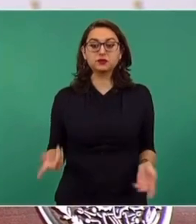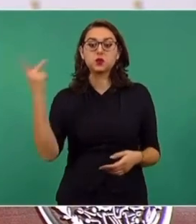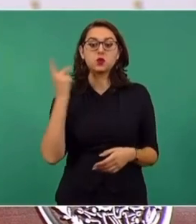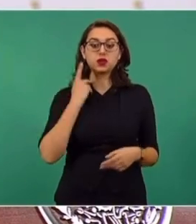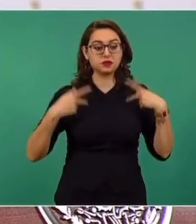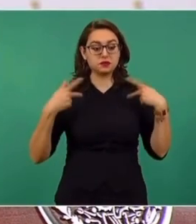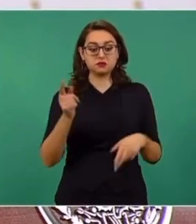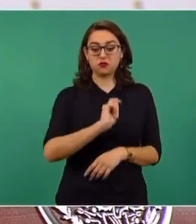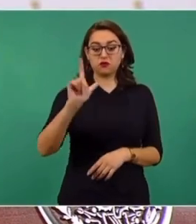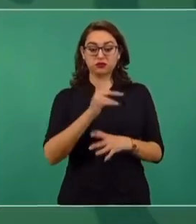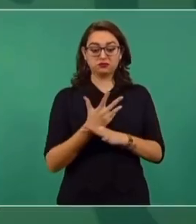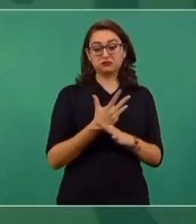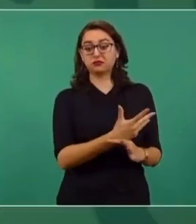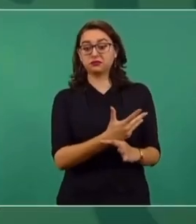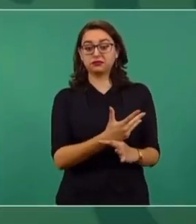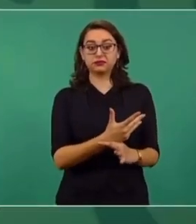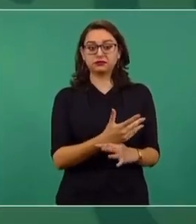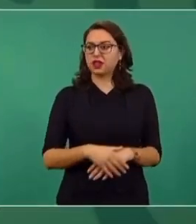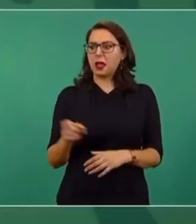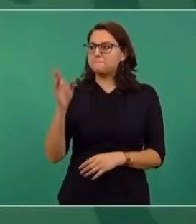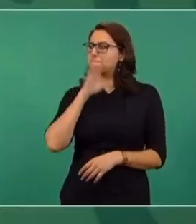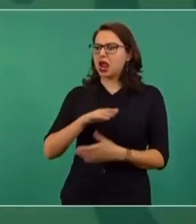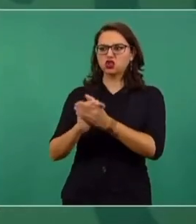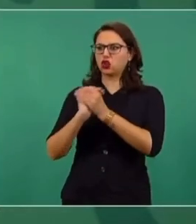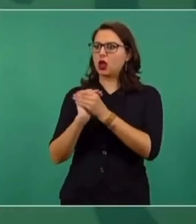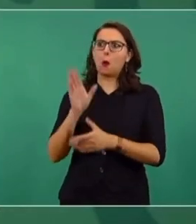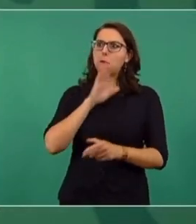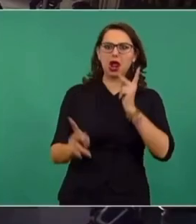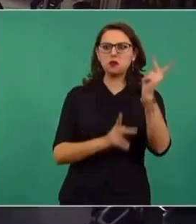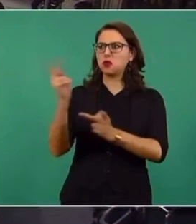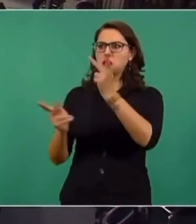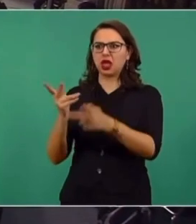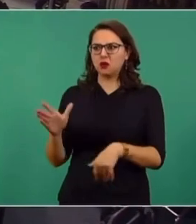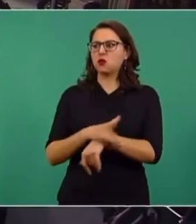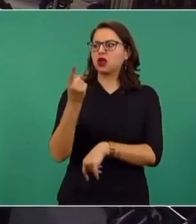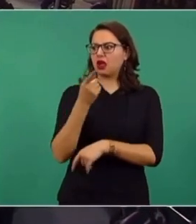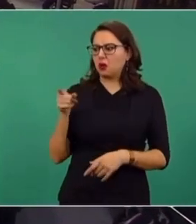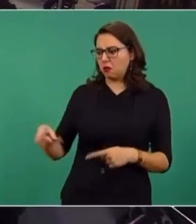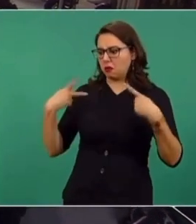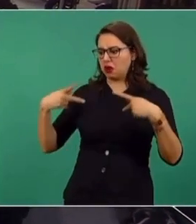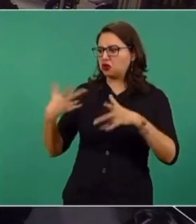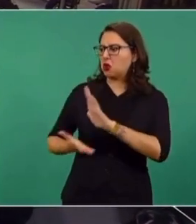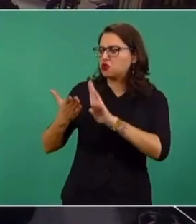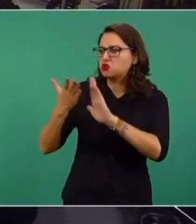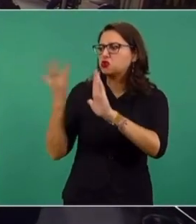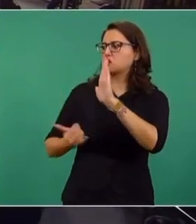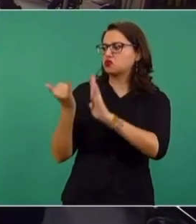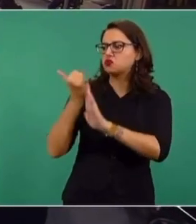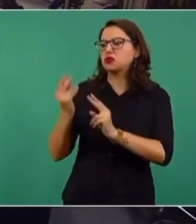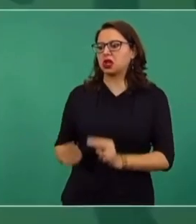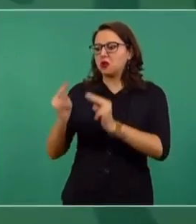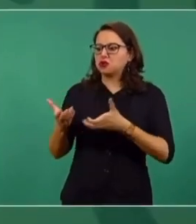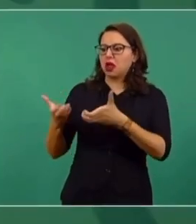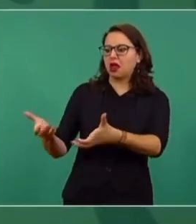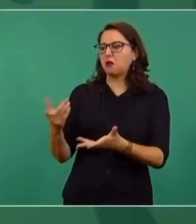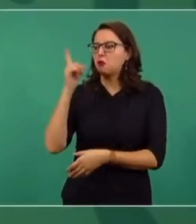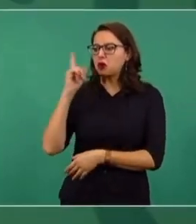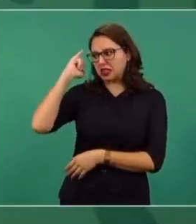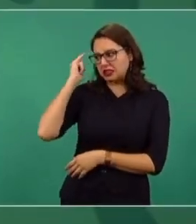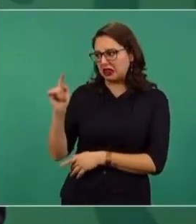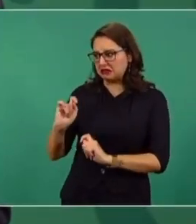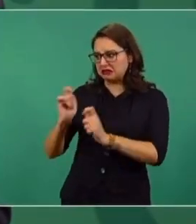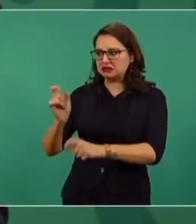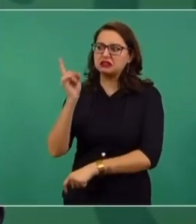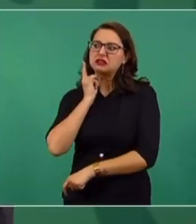de la política? De que eso está mal porque como un maestro albañil, como un comerciante, como una mujer